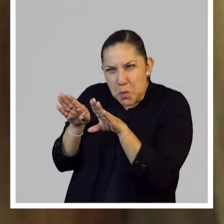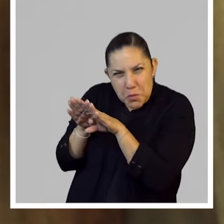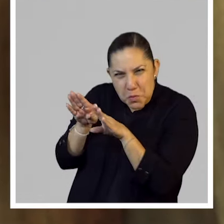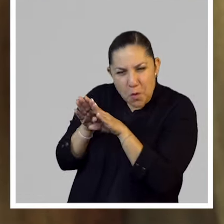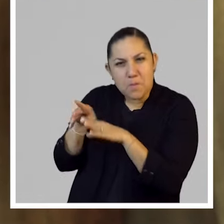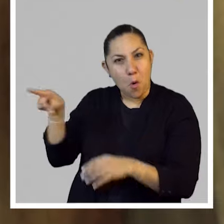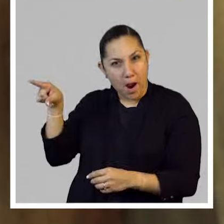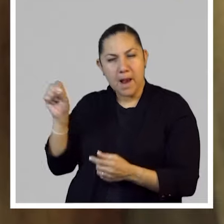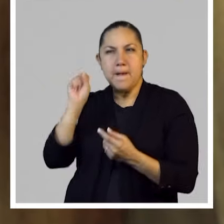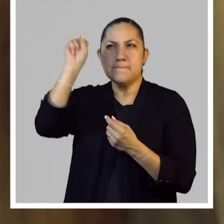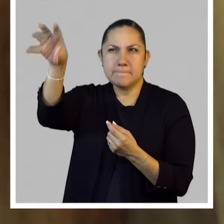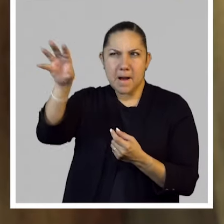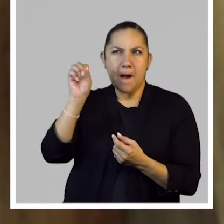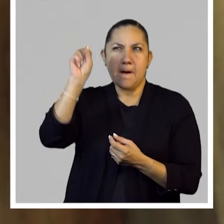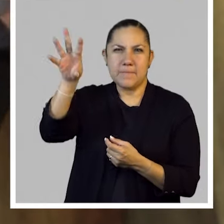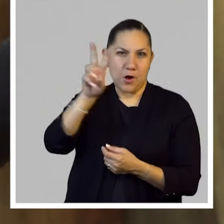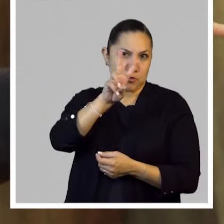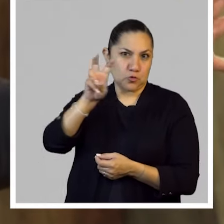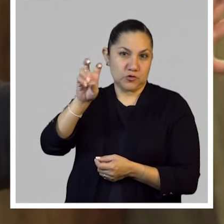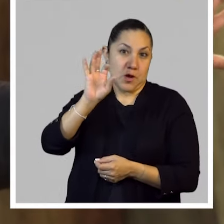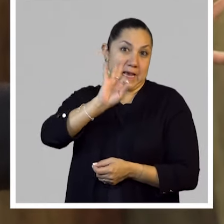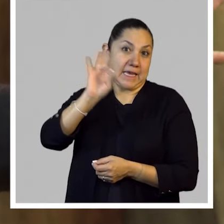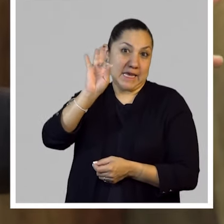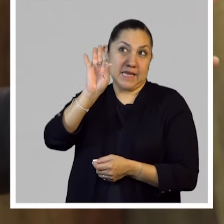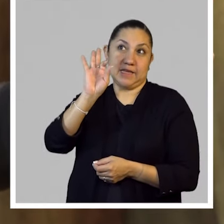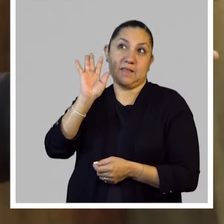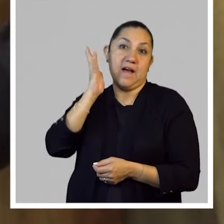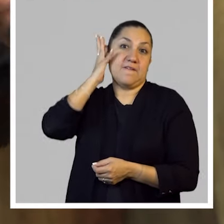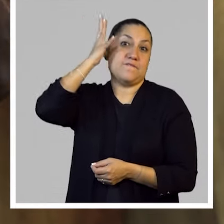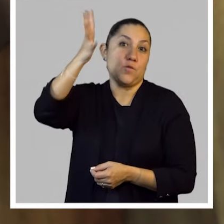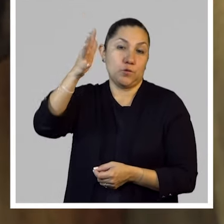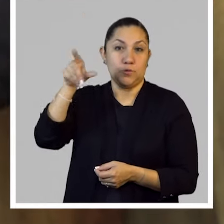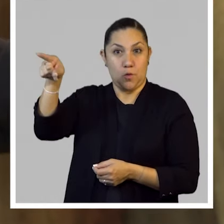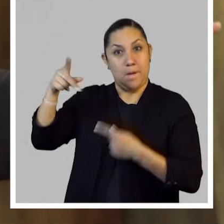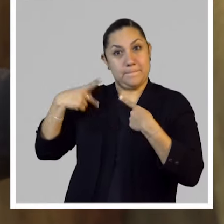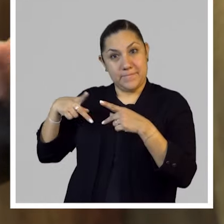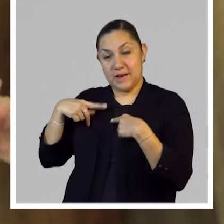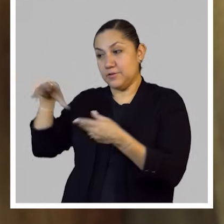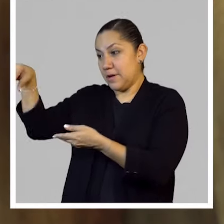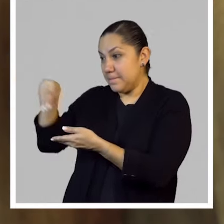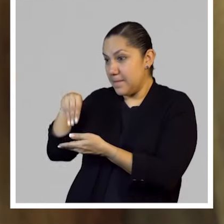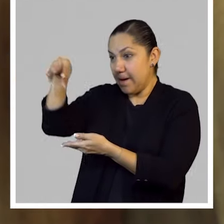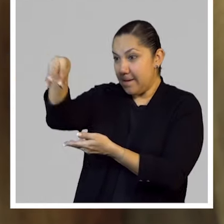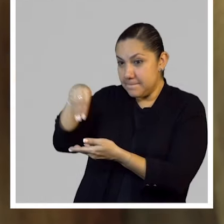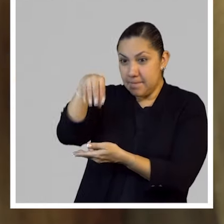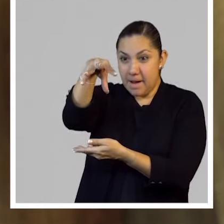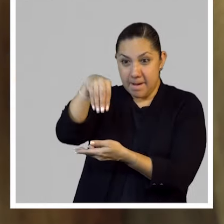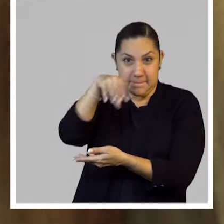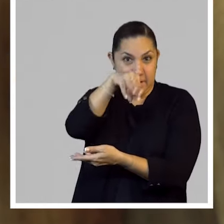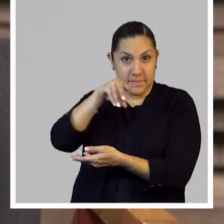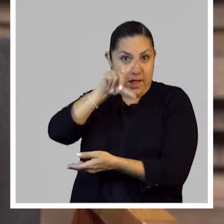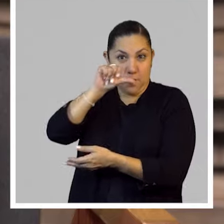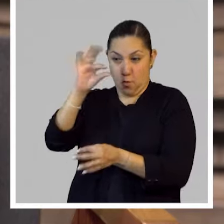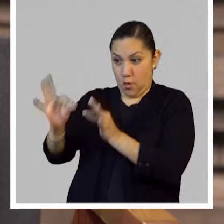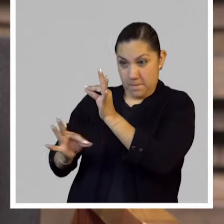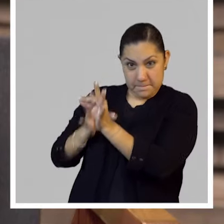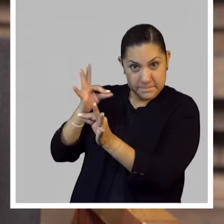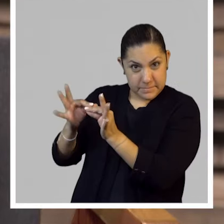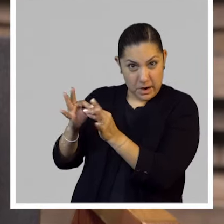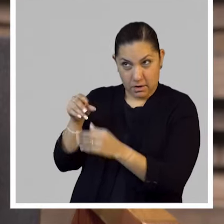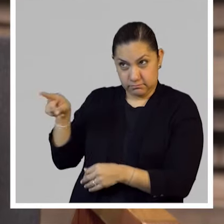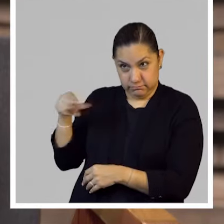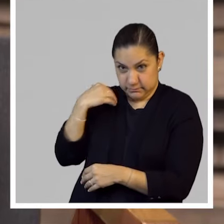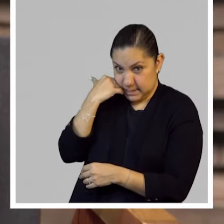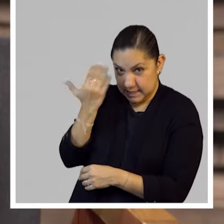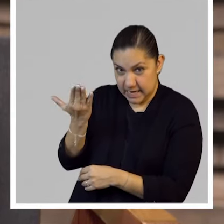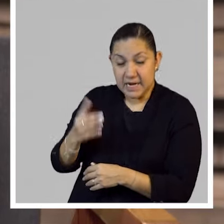él mandaba estas 200 pensando algún día alguien las va a juntar y poner todas como una pieza. Sí, pues era